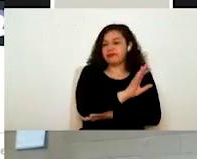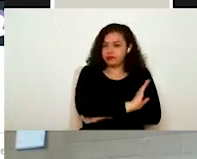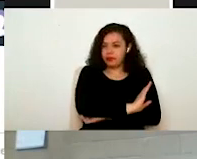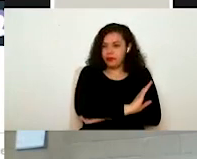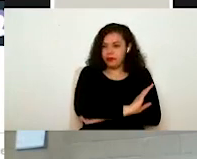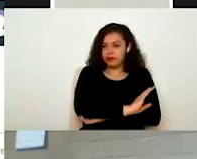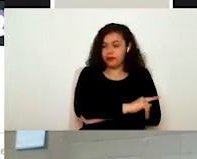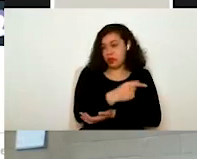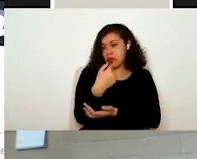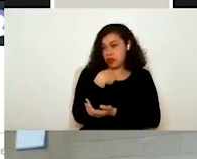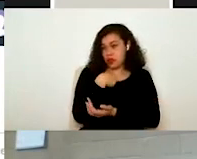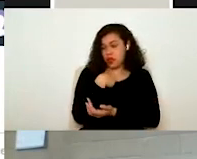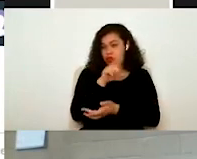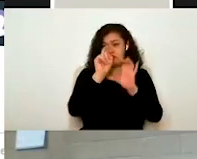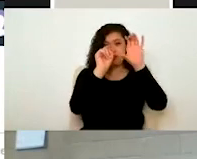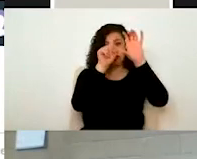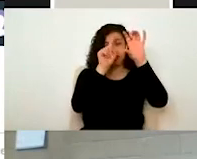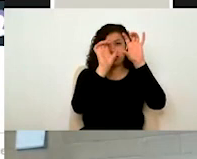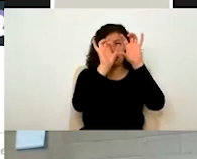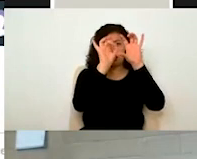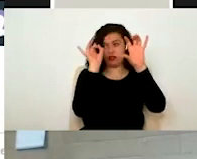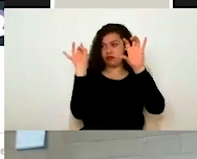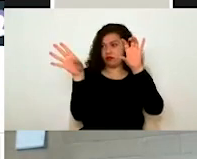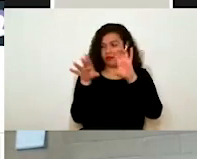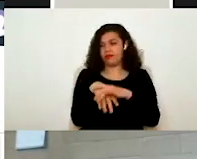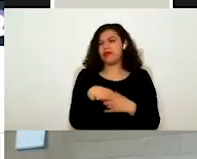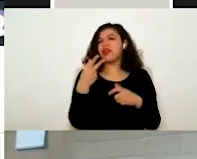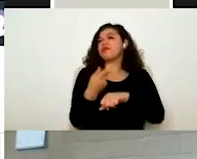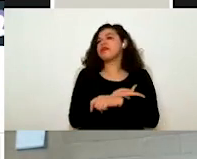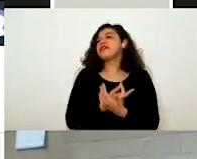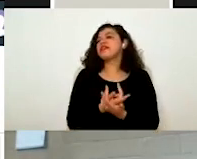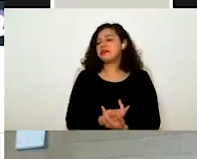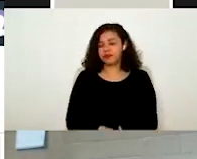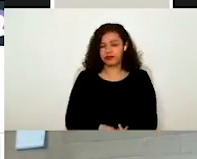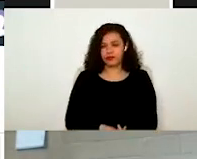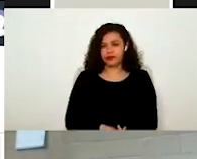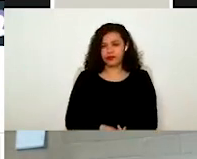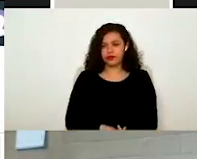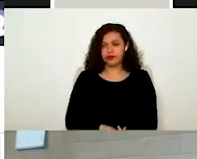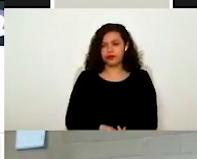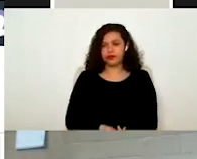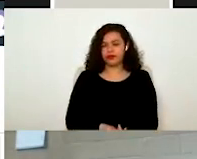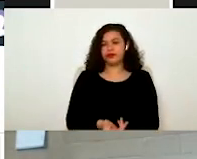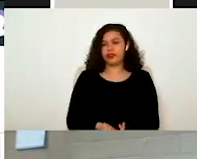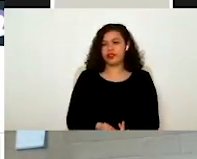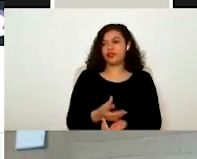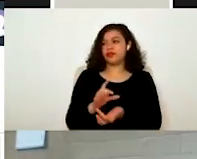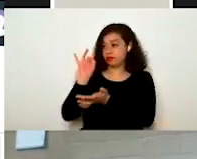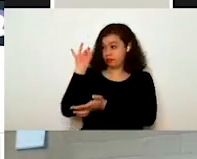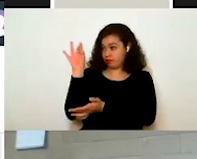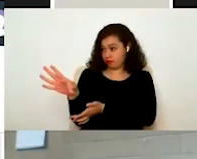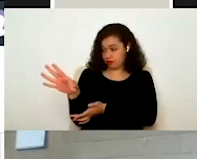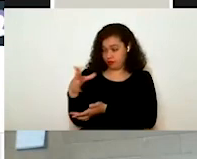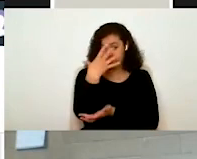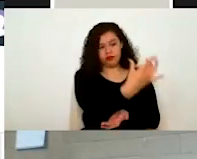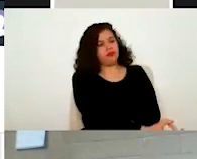clic aquí a este botón, ¿qué ocurre? Lo que ocurre en este caso es de que mi asesor ya recibió mi